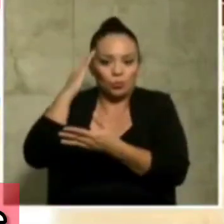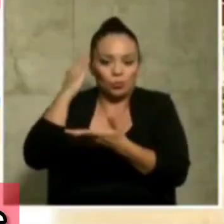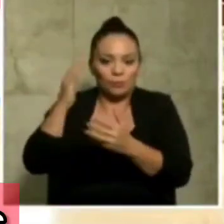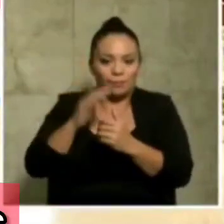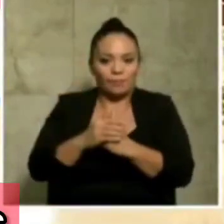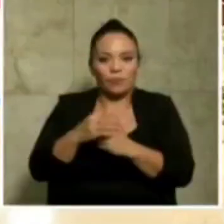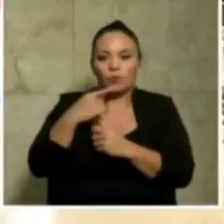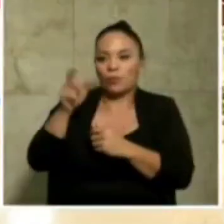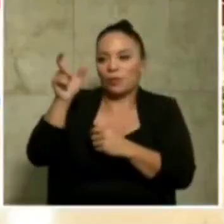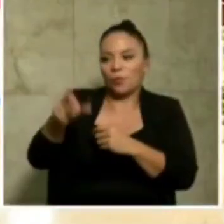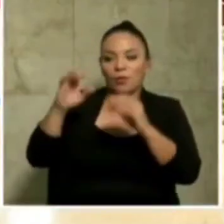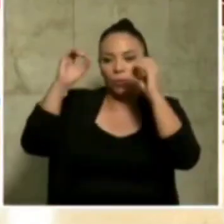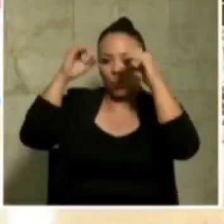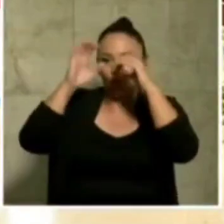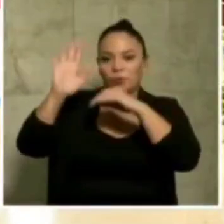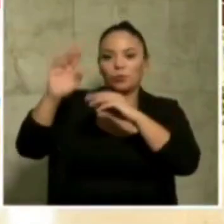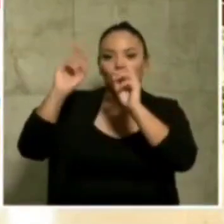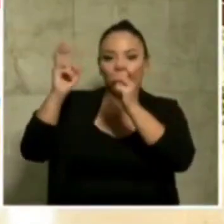Google de sus temas.